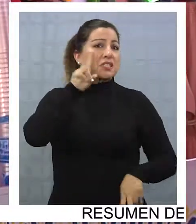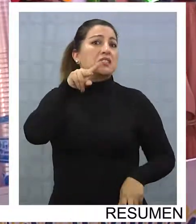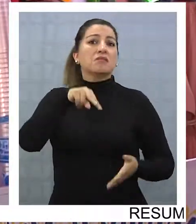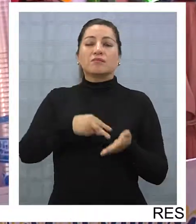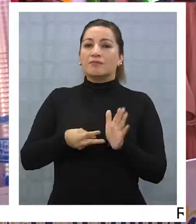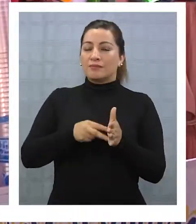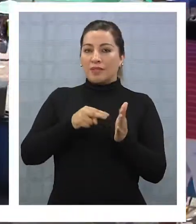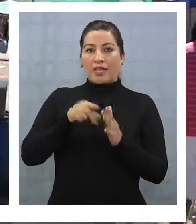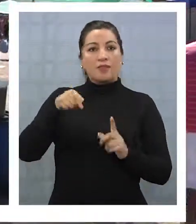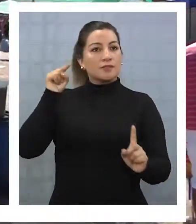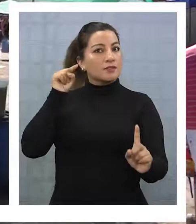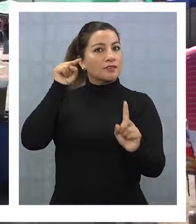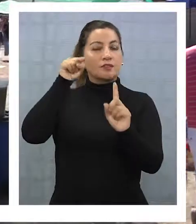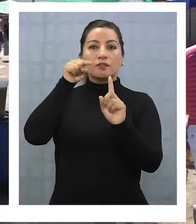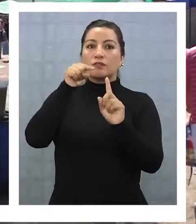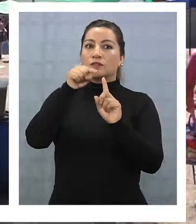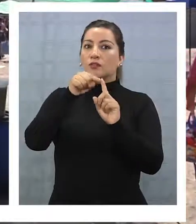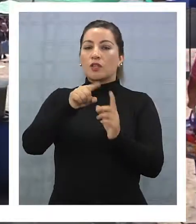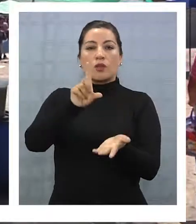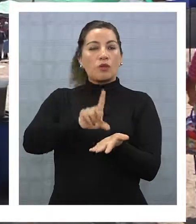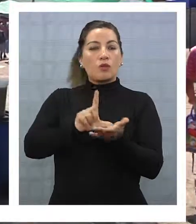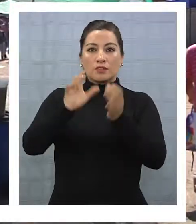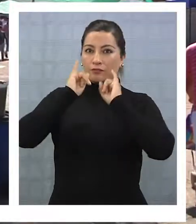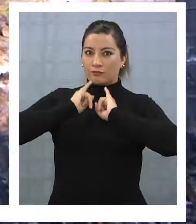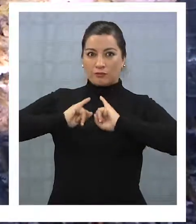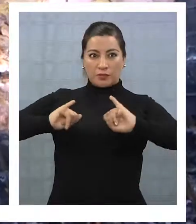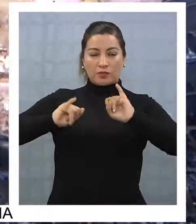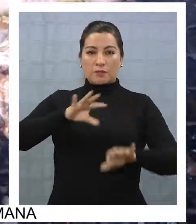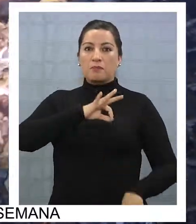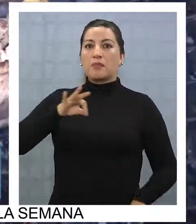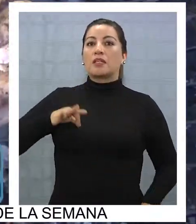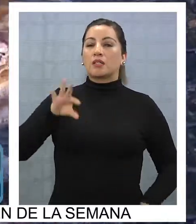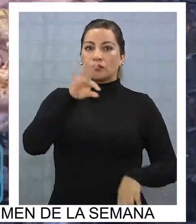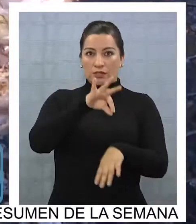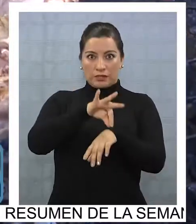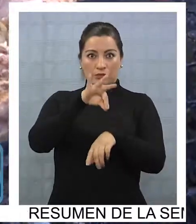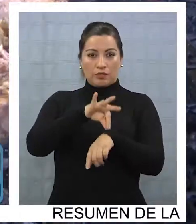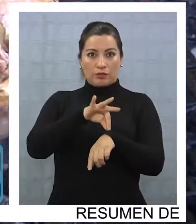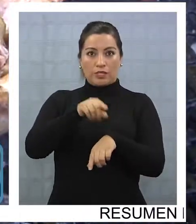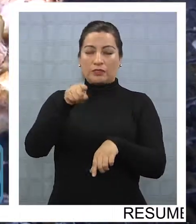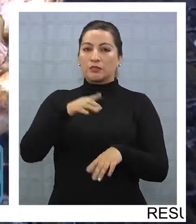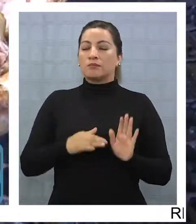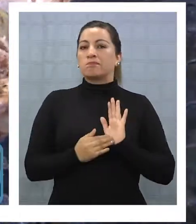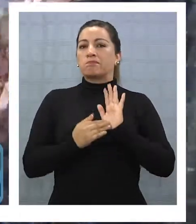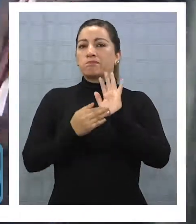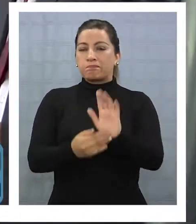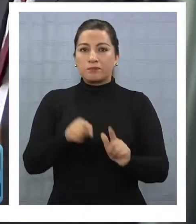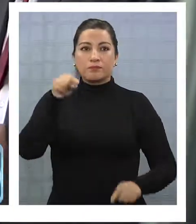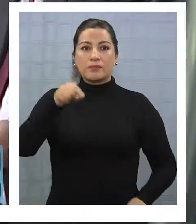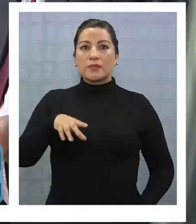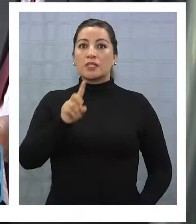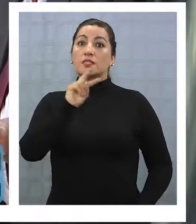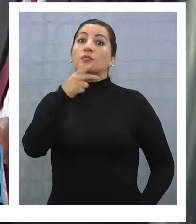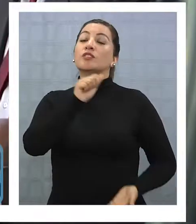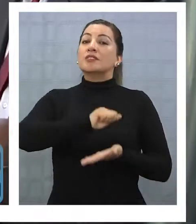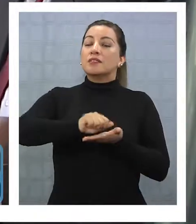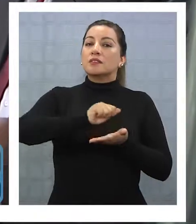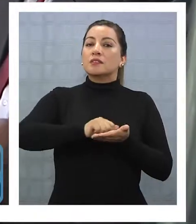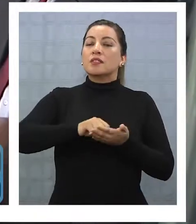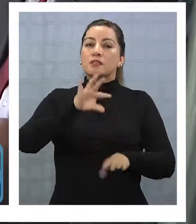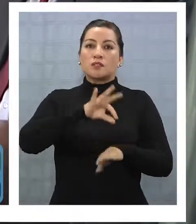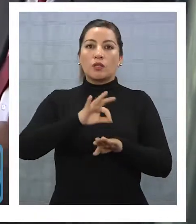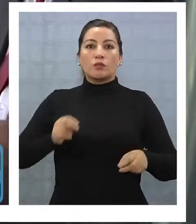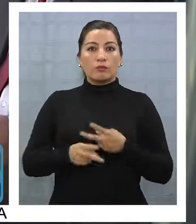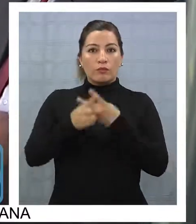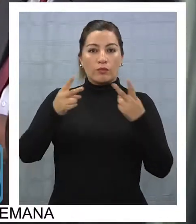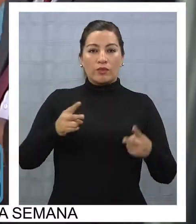fue el objetivo del punto informativo que realizó el Ministerio de Salud con la presencia del Subsecretario de Salud Pública Jaime